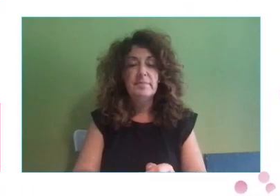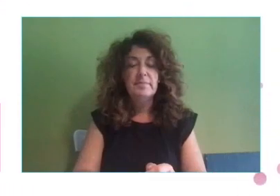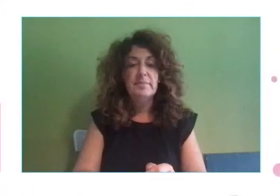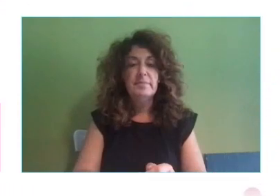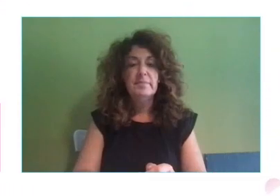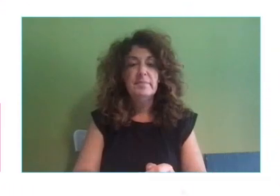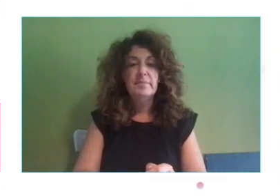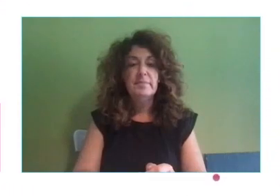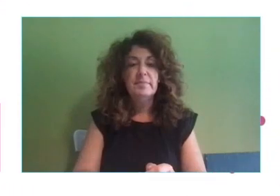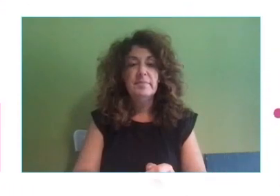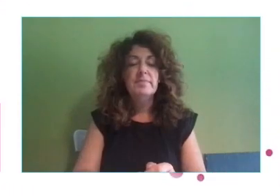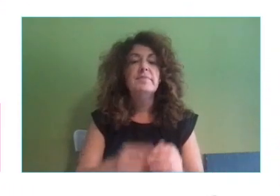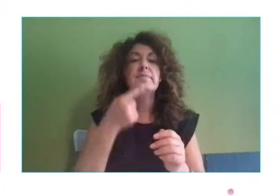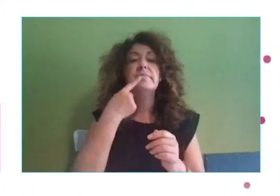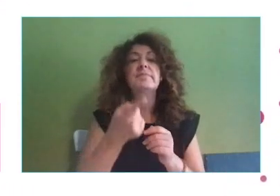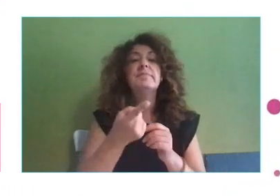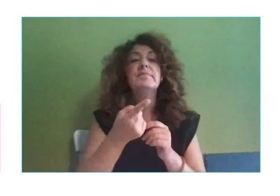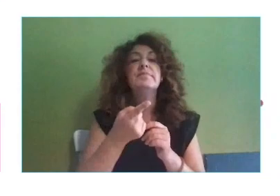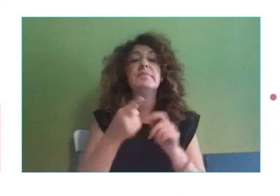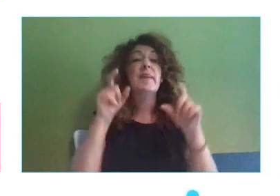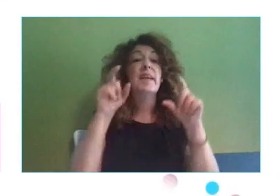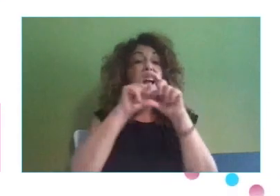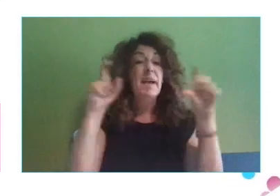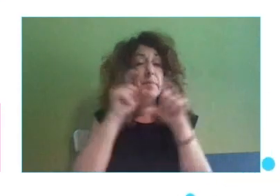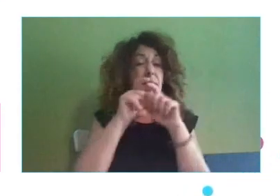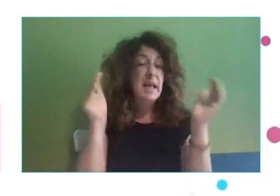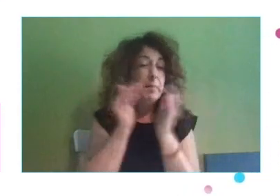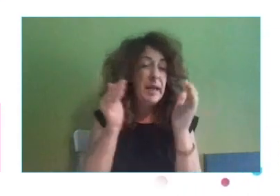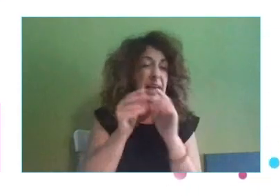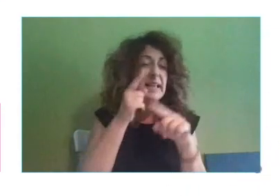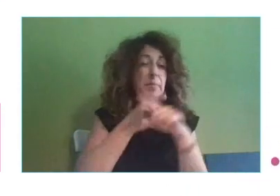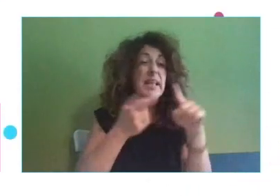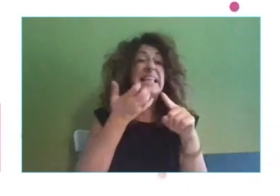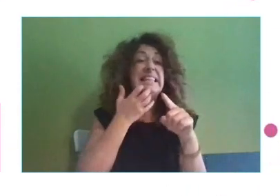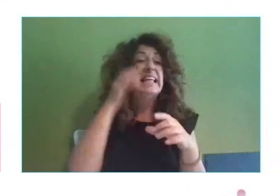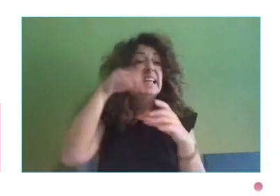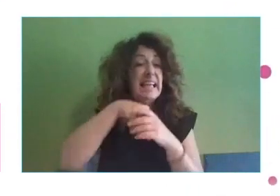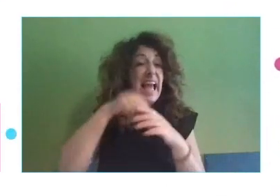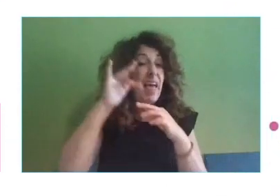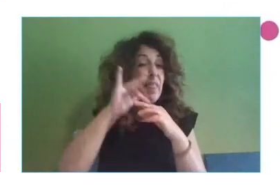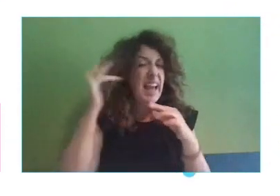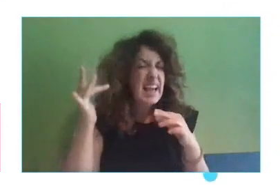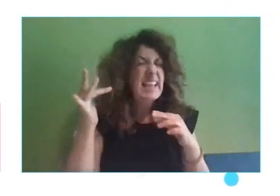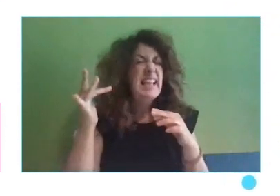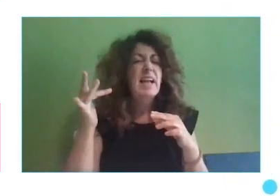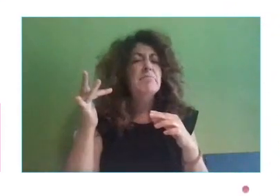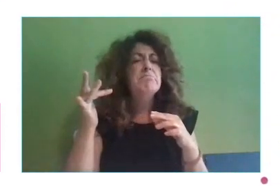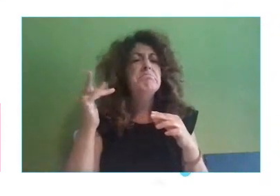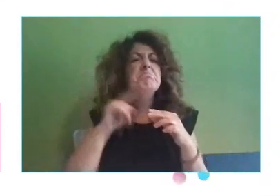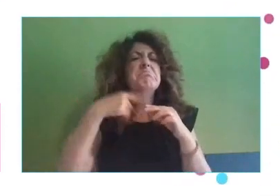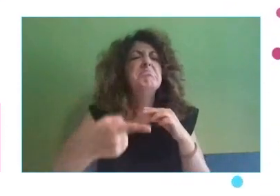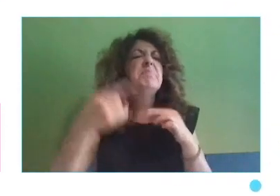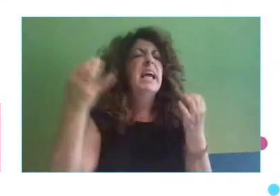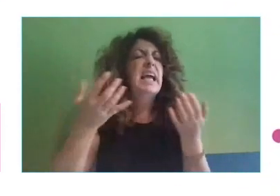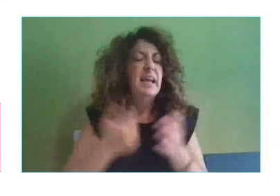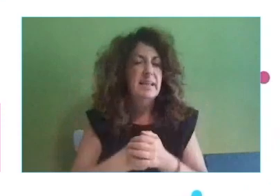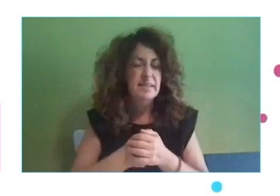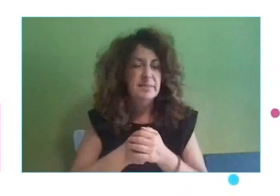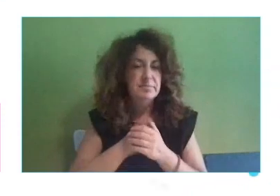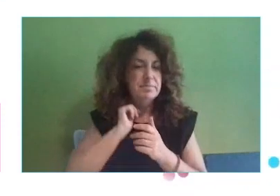¿Qué impacto puede tener para la PyME implementar un proceso de digitalización? Y entonces aquí ya entrábamos en